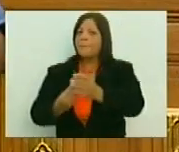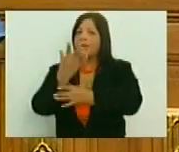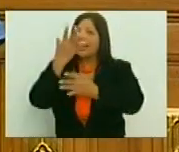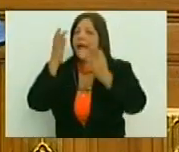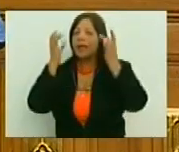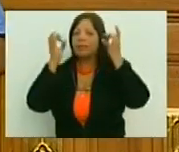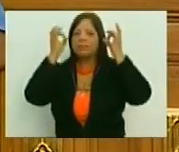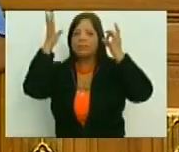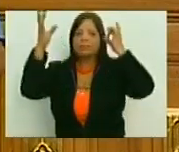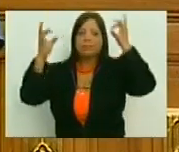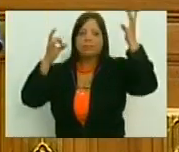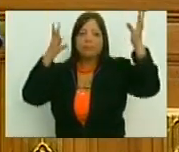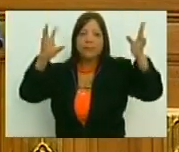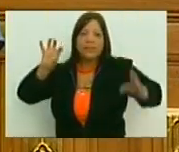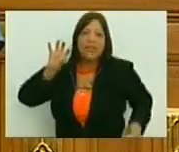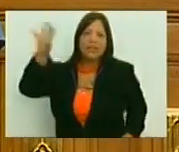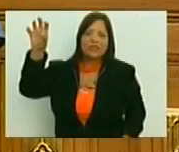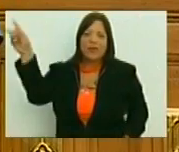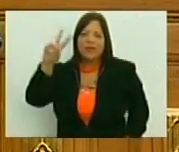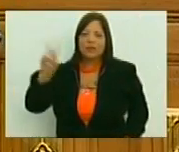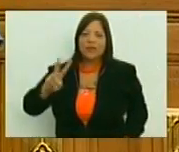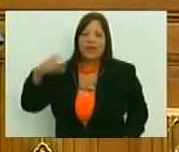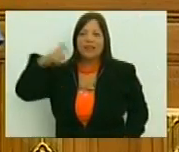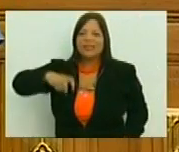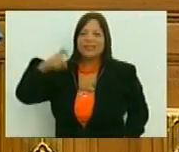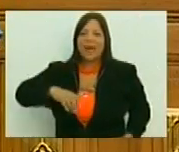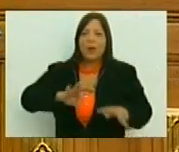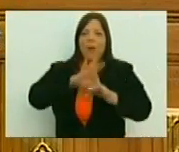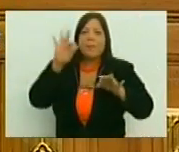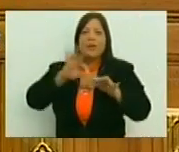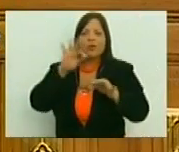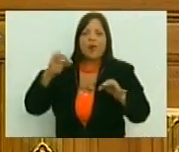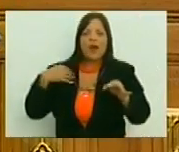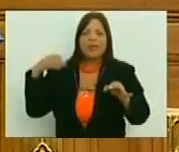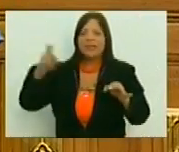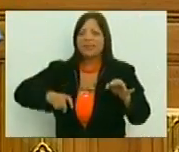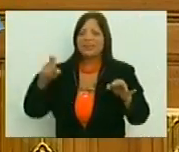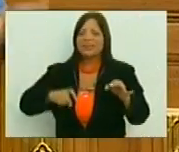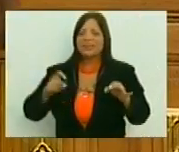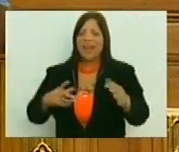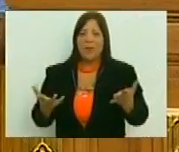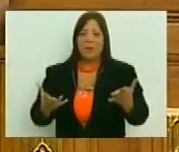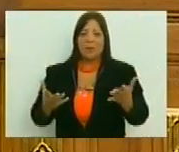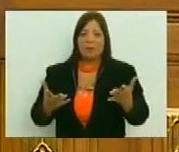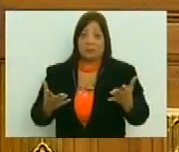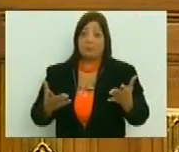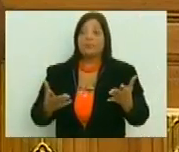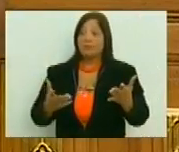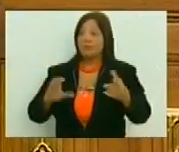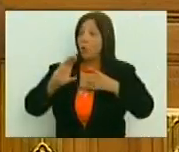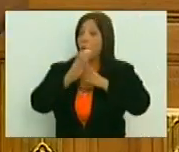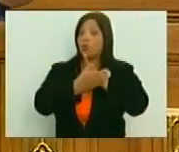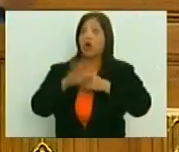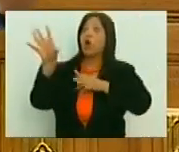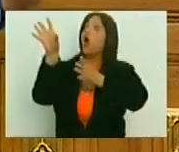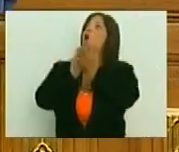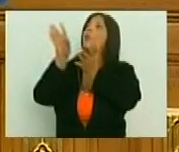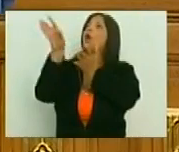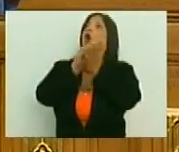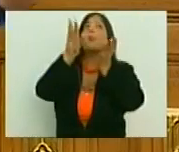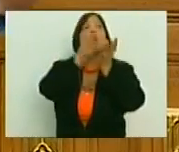realmente, la nación que necesitamos, la espiritualidad, que necesitamos, y no expresiones culturales, que estén